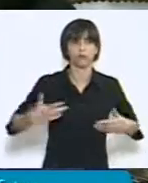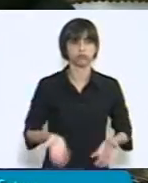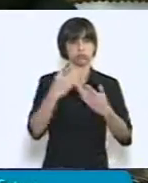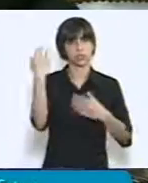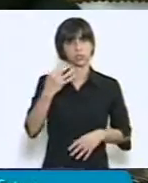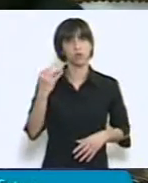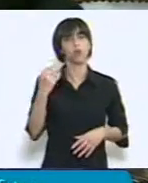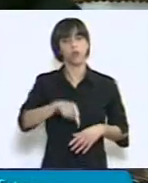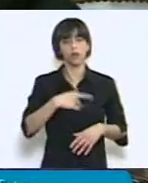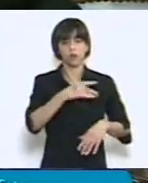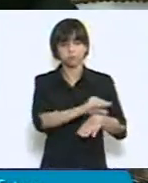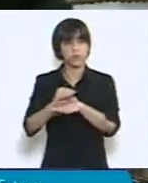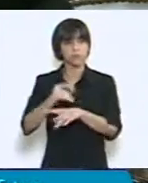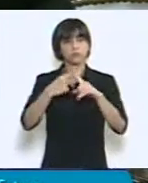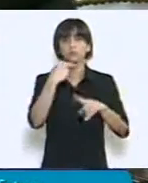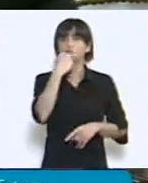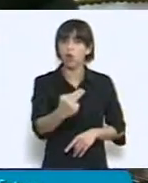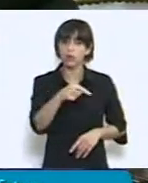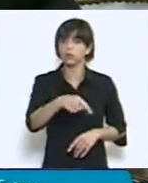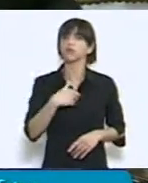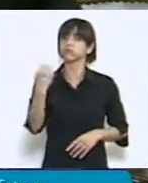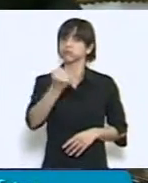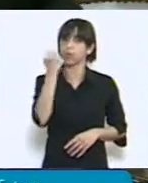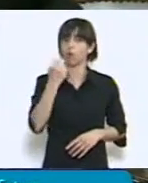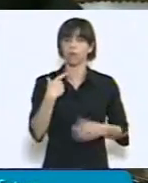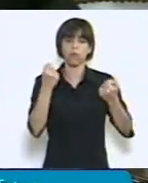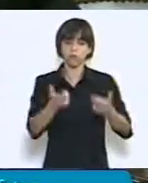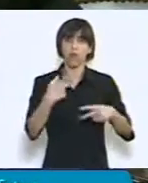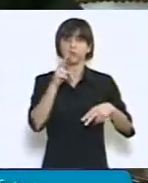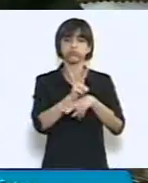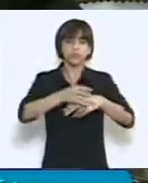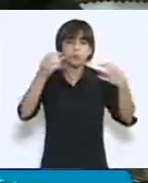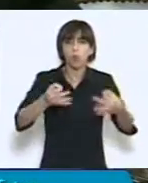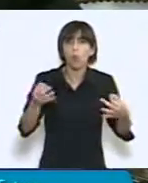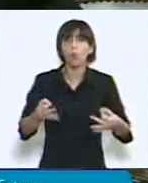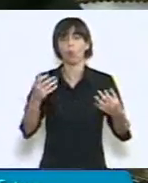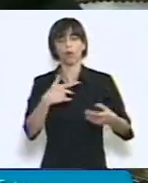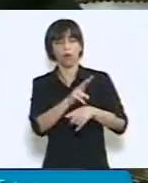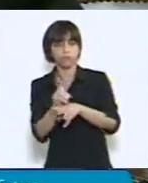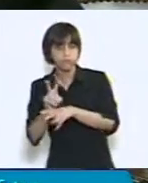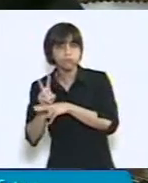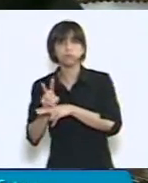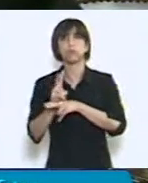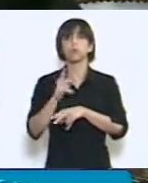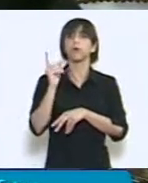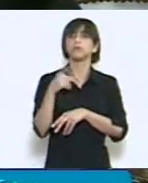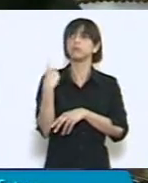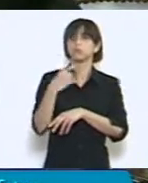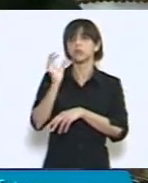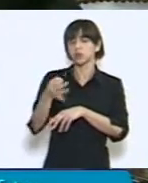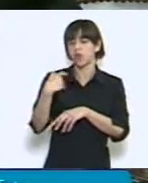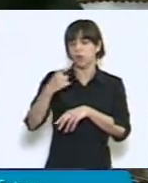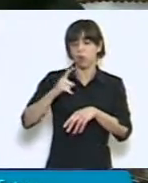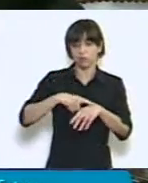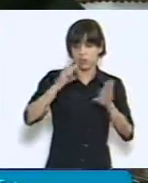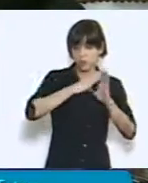avances más importantes de nuestro sistema de seguridad social y sin dudas uno de los grandes logros de este proceso